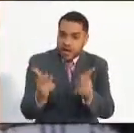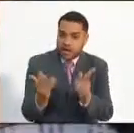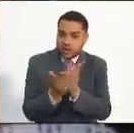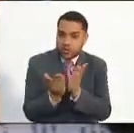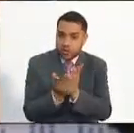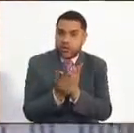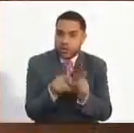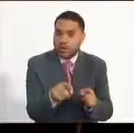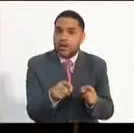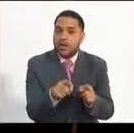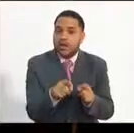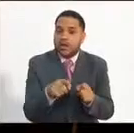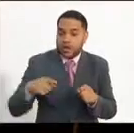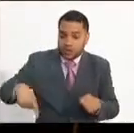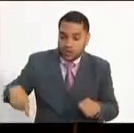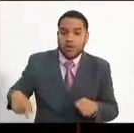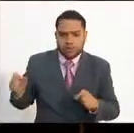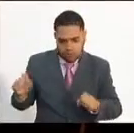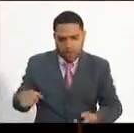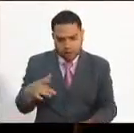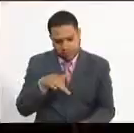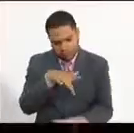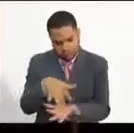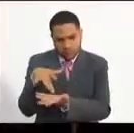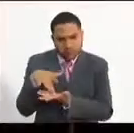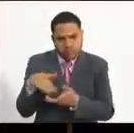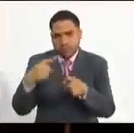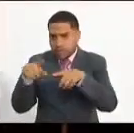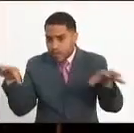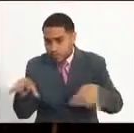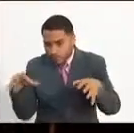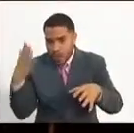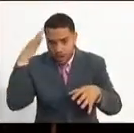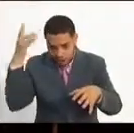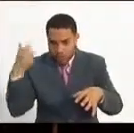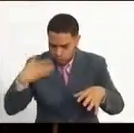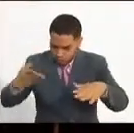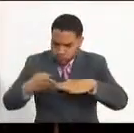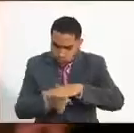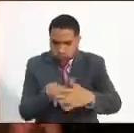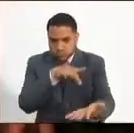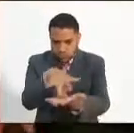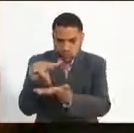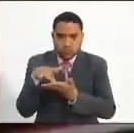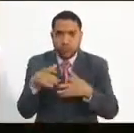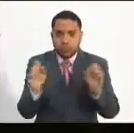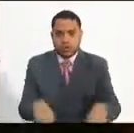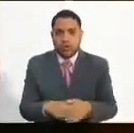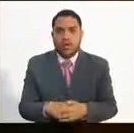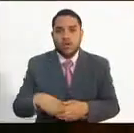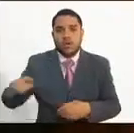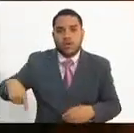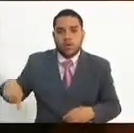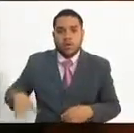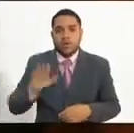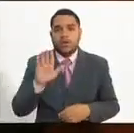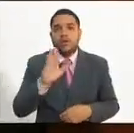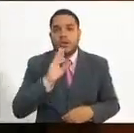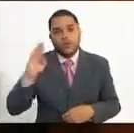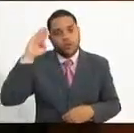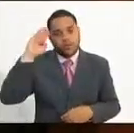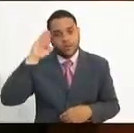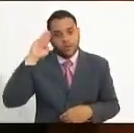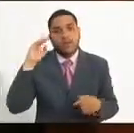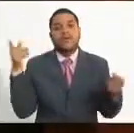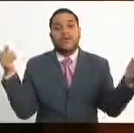de la escuela puedan participar de ciertas actividades académicas que hace la escuela de cadetes de la policía y que